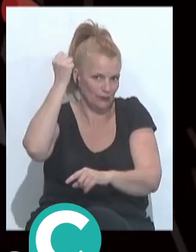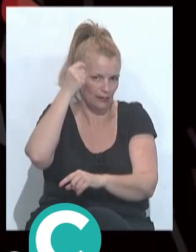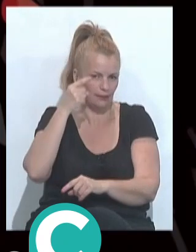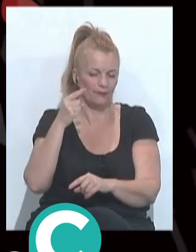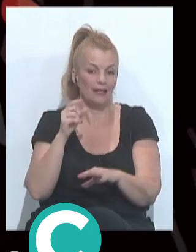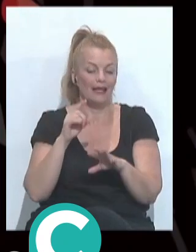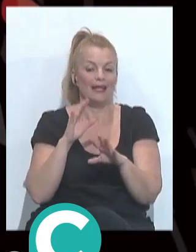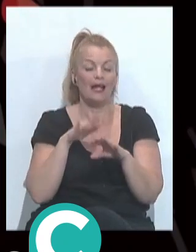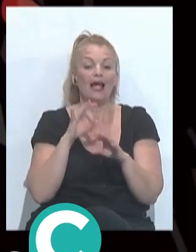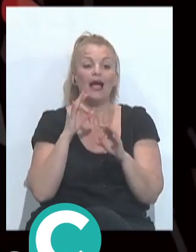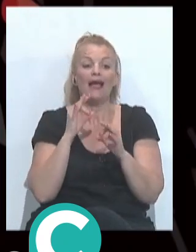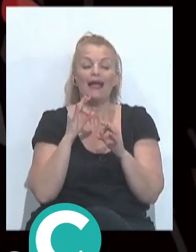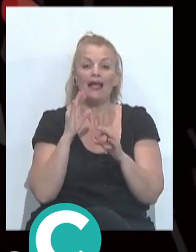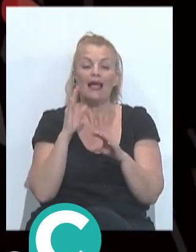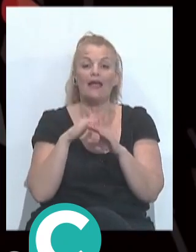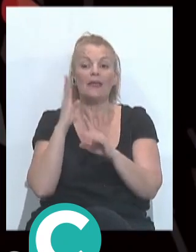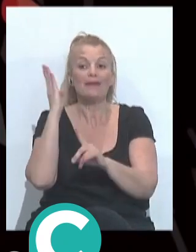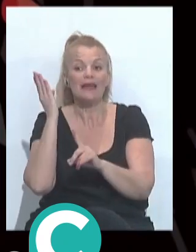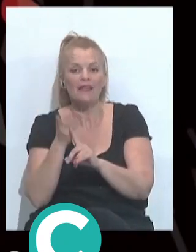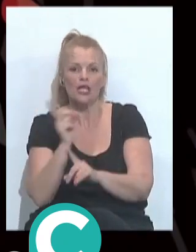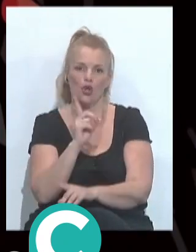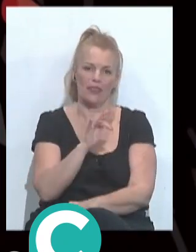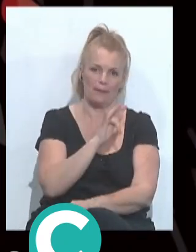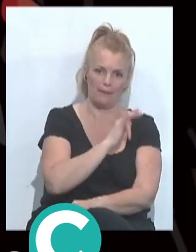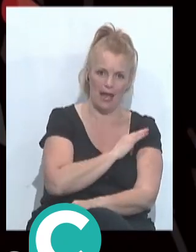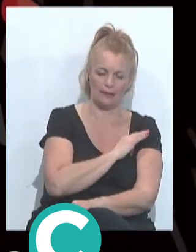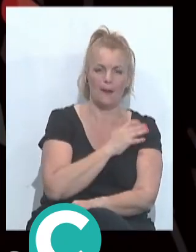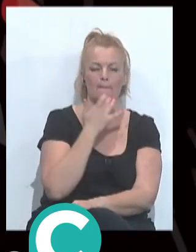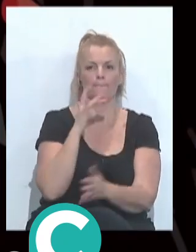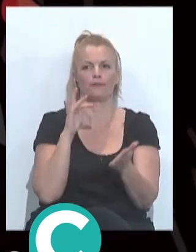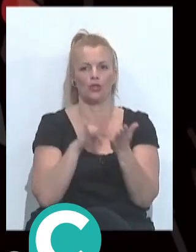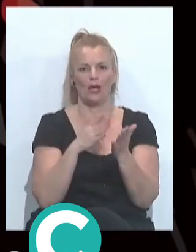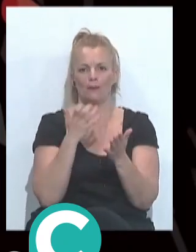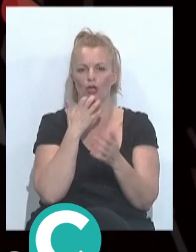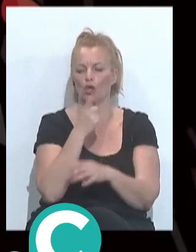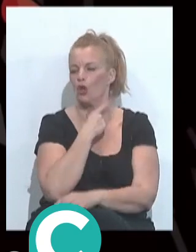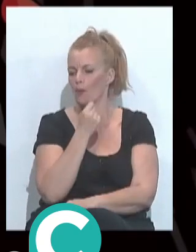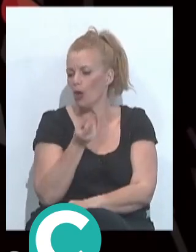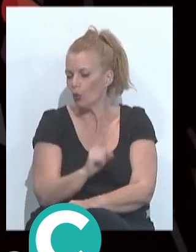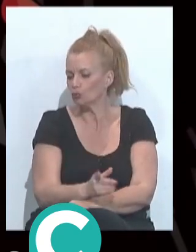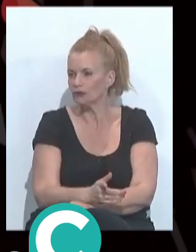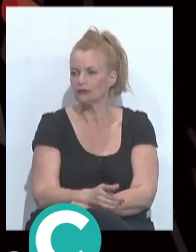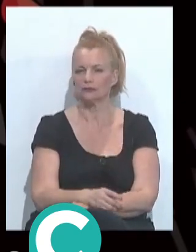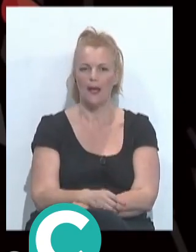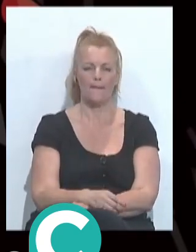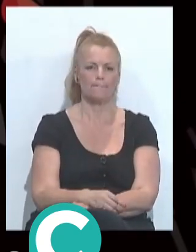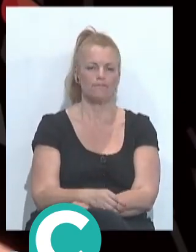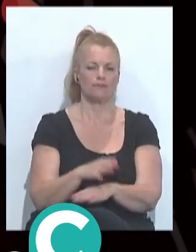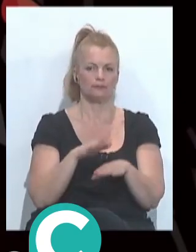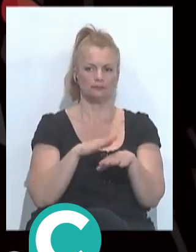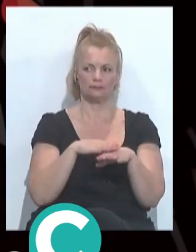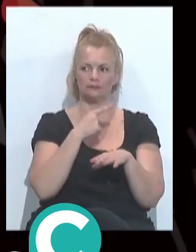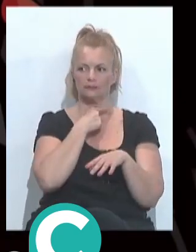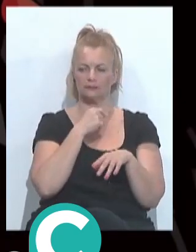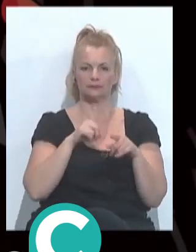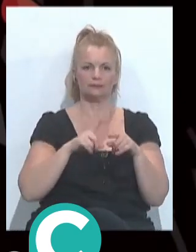habido ánimo de penalizar y no de premiar por ejemplo en el momento ese no me gusta que frían a